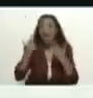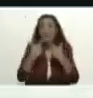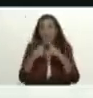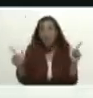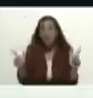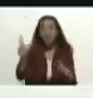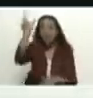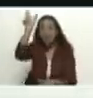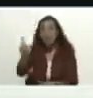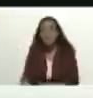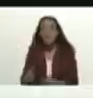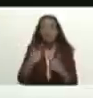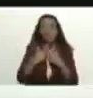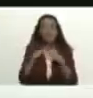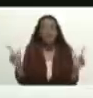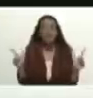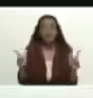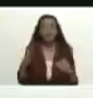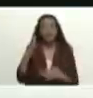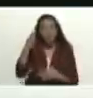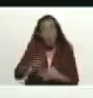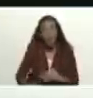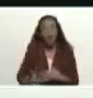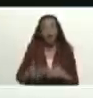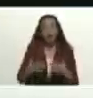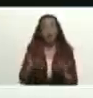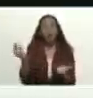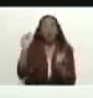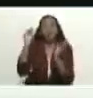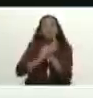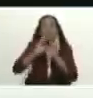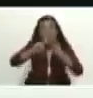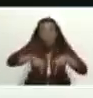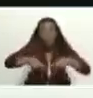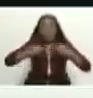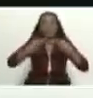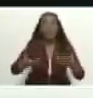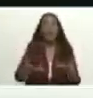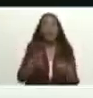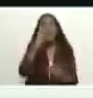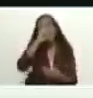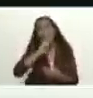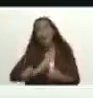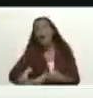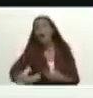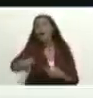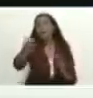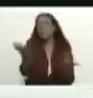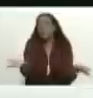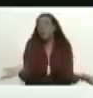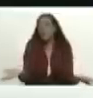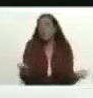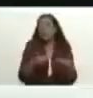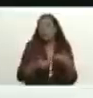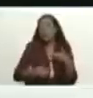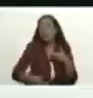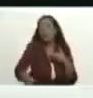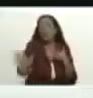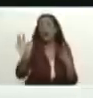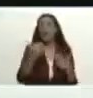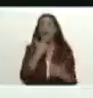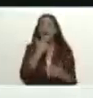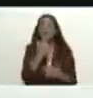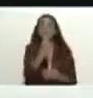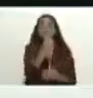la idea de los libertadores original surgiera nuevamente cuánto tiempo pasó casi